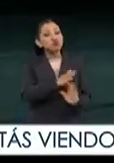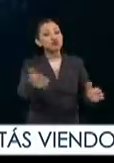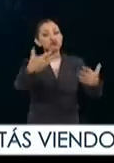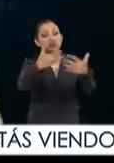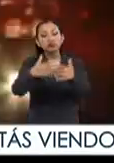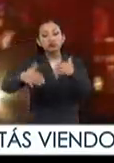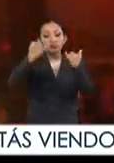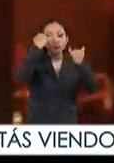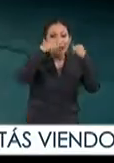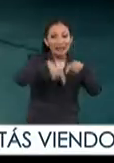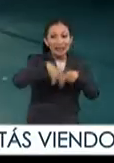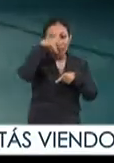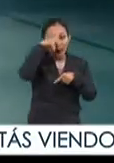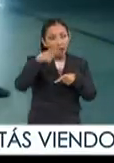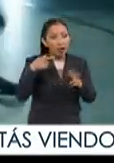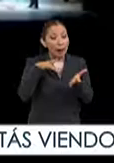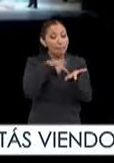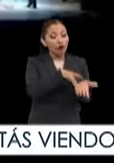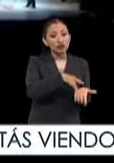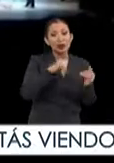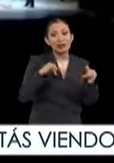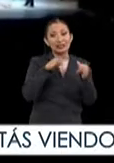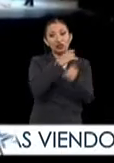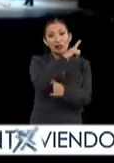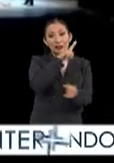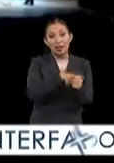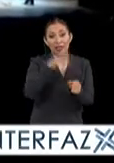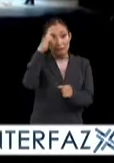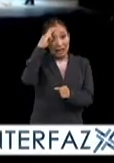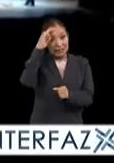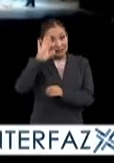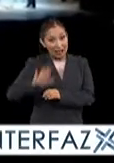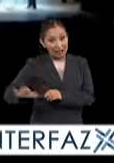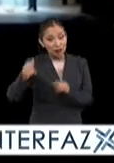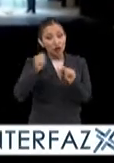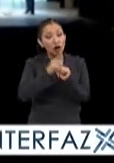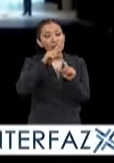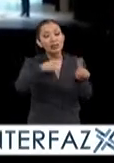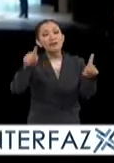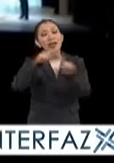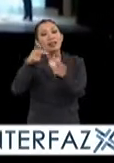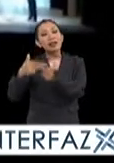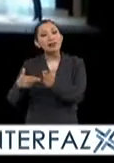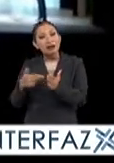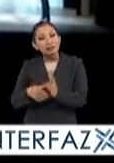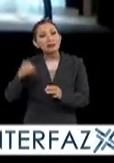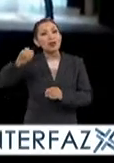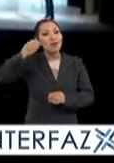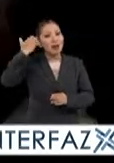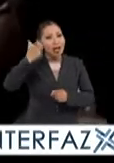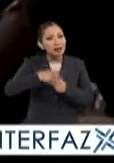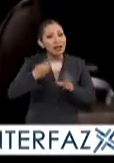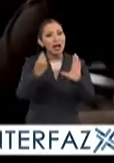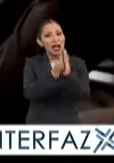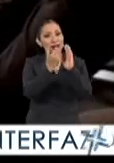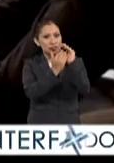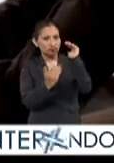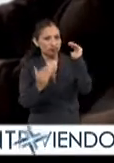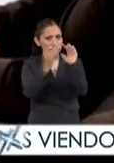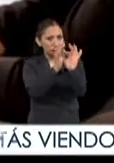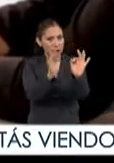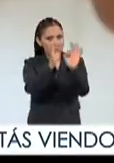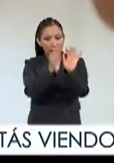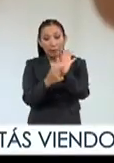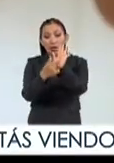industria creativa en el país con el apoyo del Instituto Nacional de Bellas Artes a través de diversos talleres conferencias clases maestras